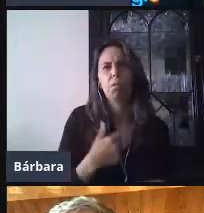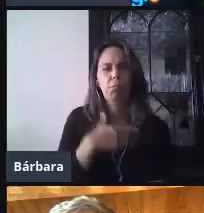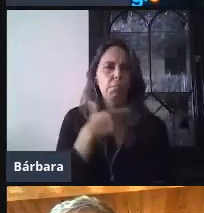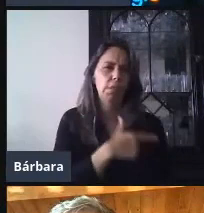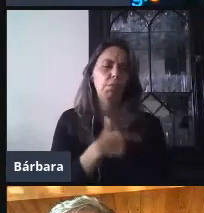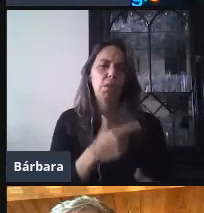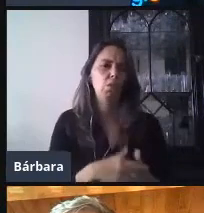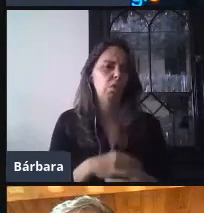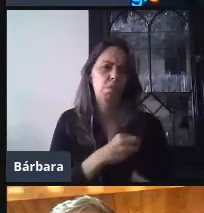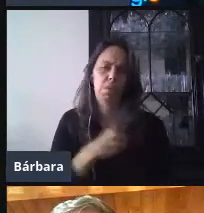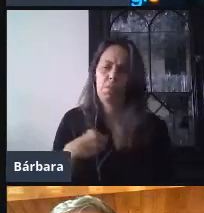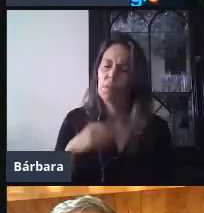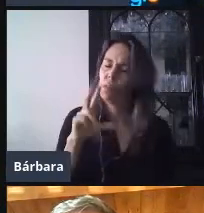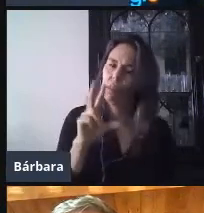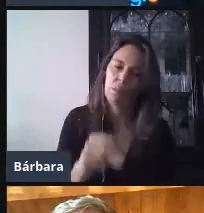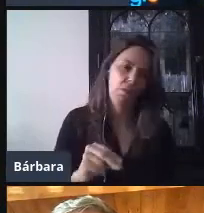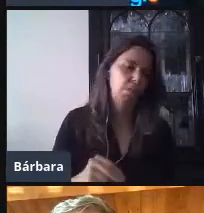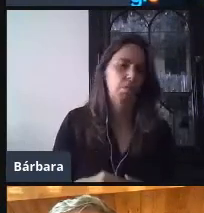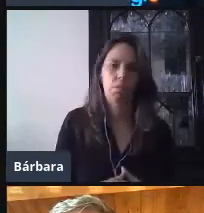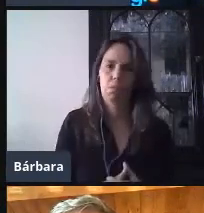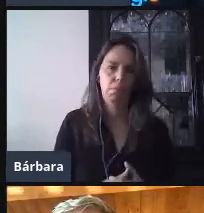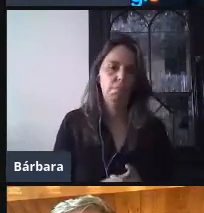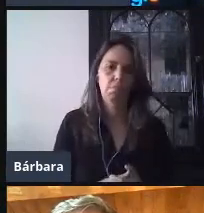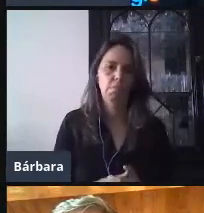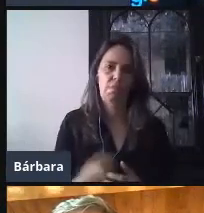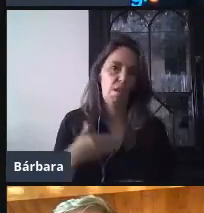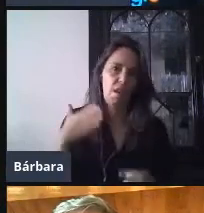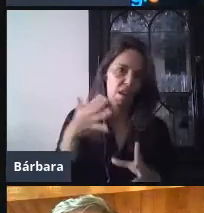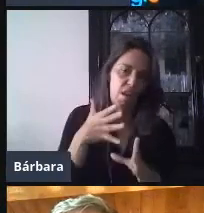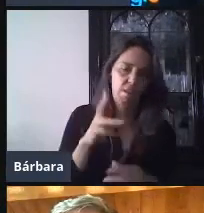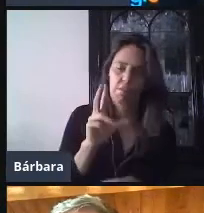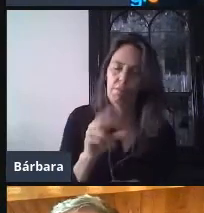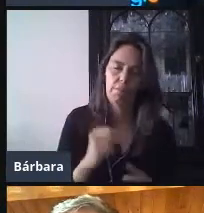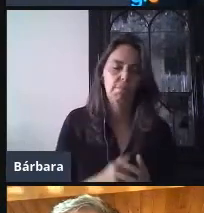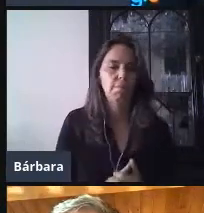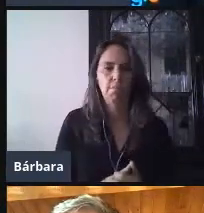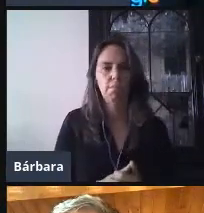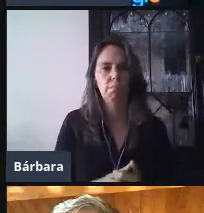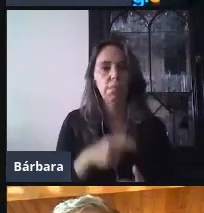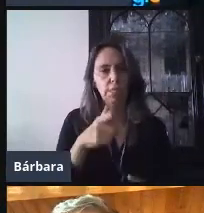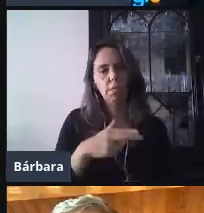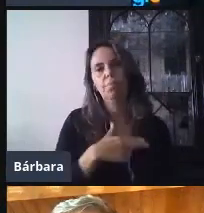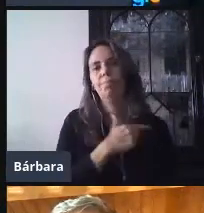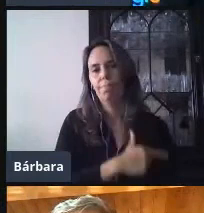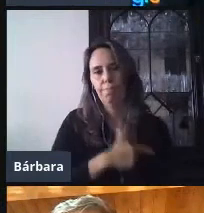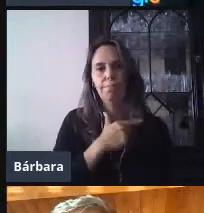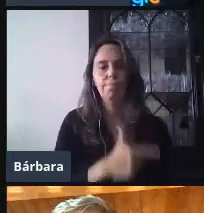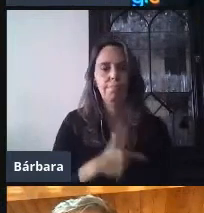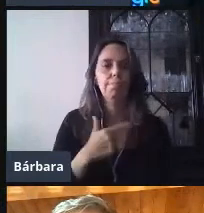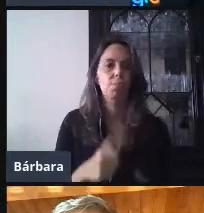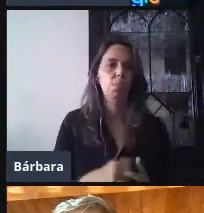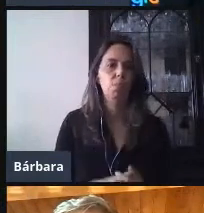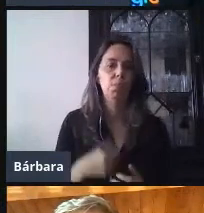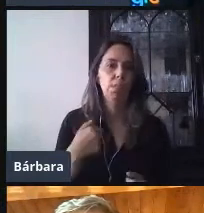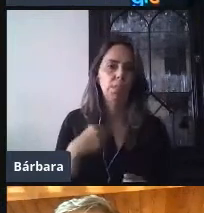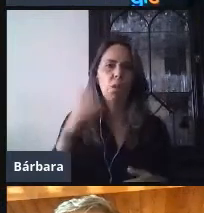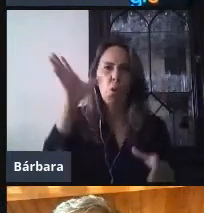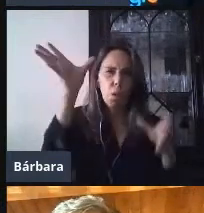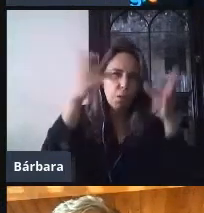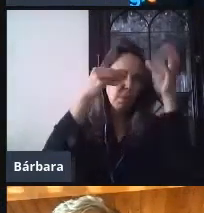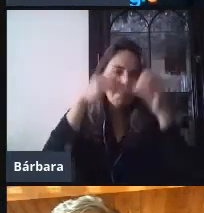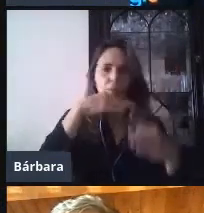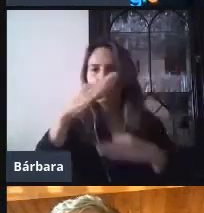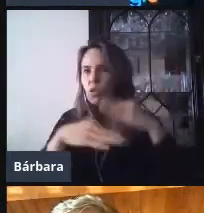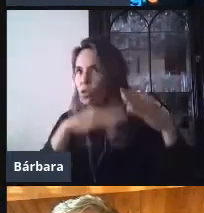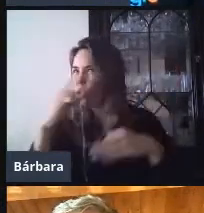por alguna instrucción. Y creo que esto es lo más valioso porque esto nos deja muchas enseñanzas. Creo que estamos aprendiendo